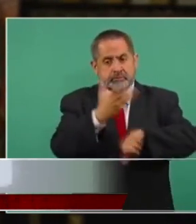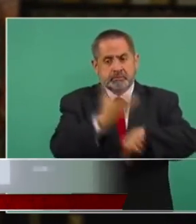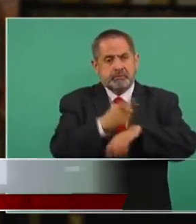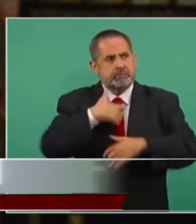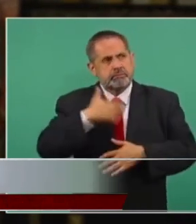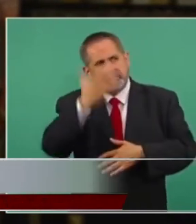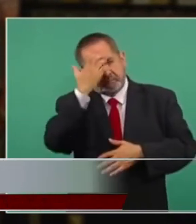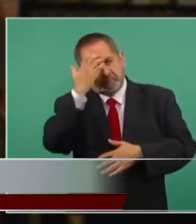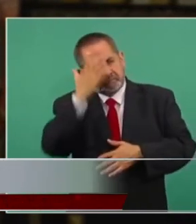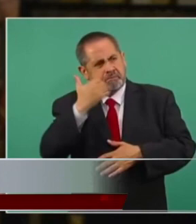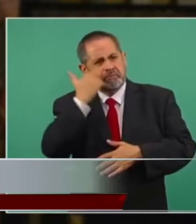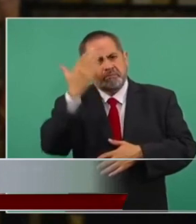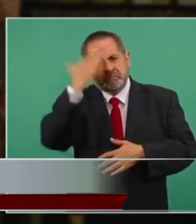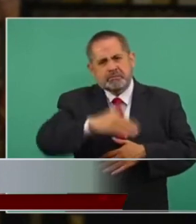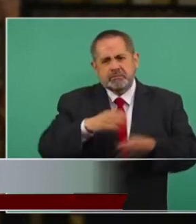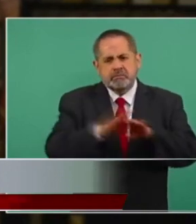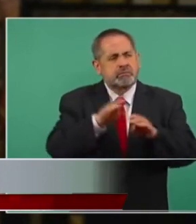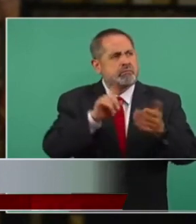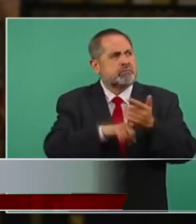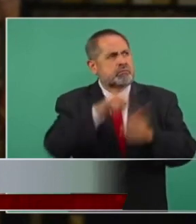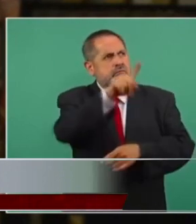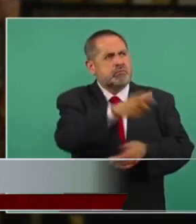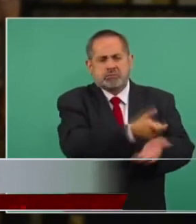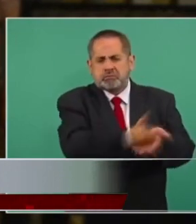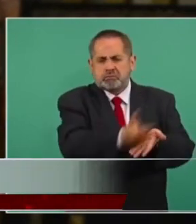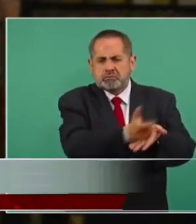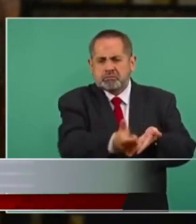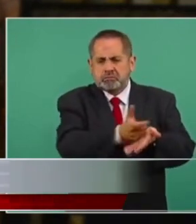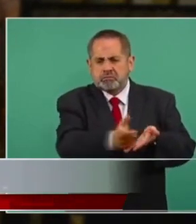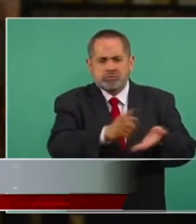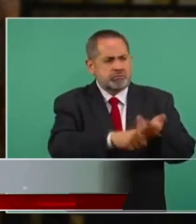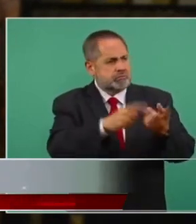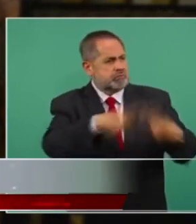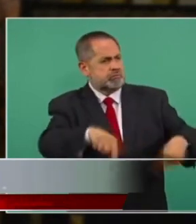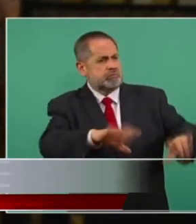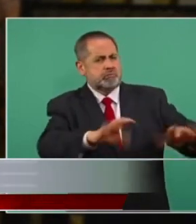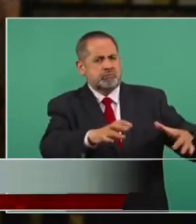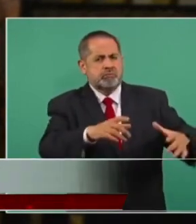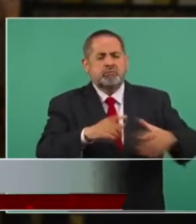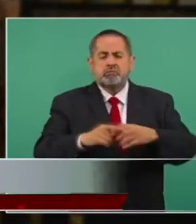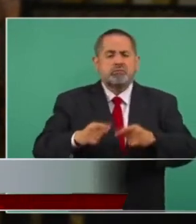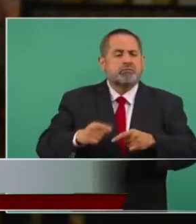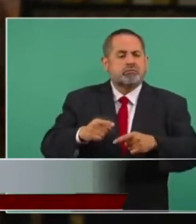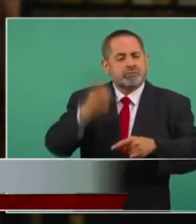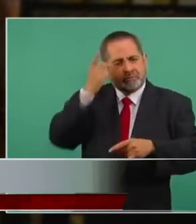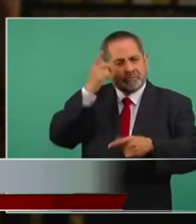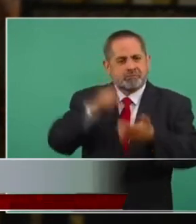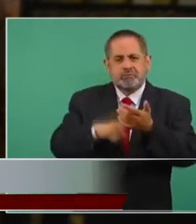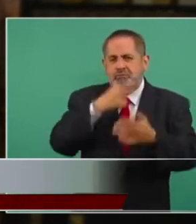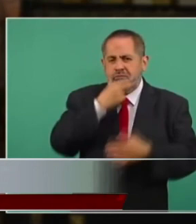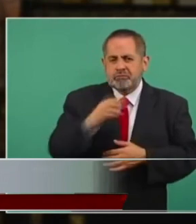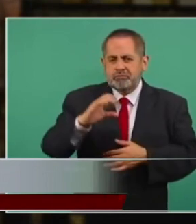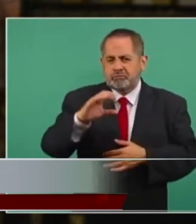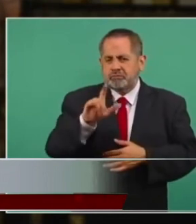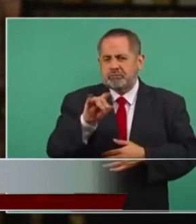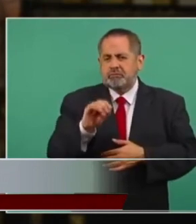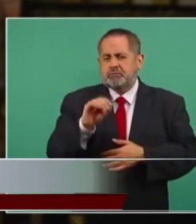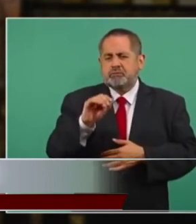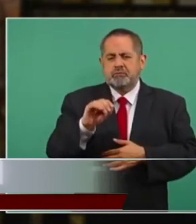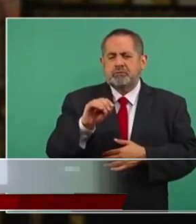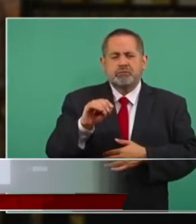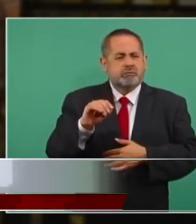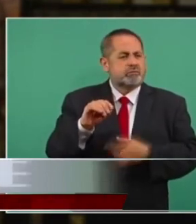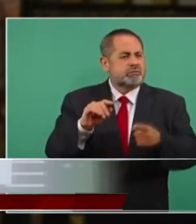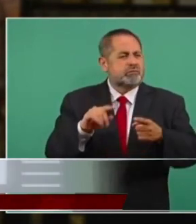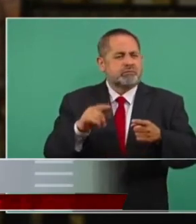conocer por qué se estaba financiando a esta organización que creó el empresario Claudio X. González Guajardo uno de los